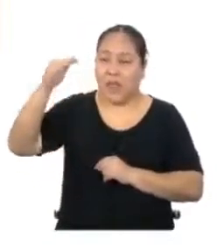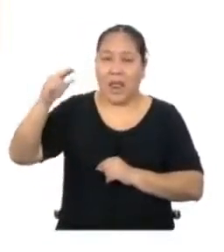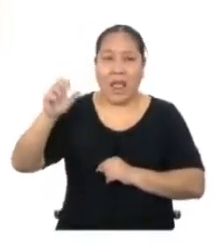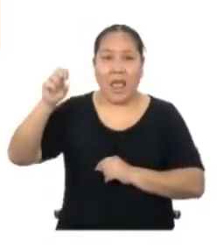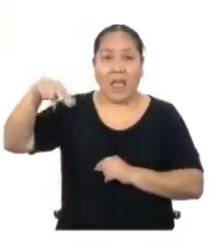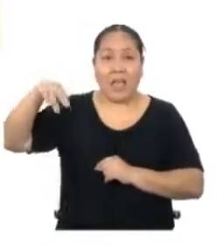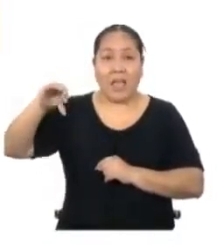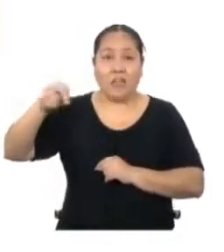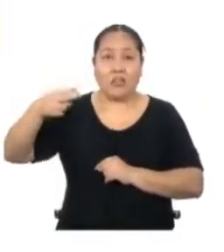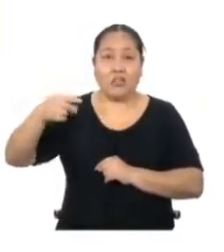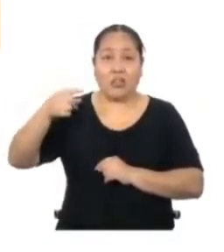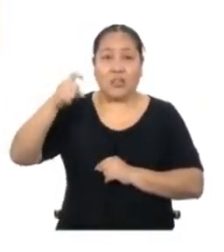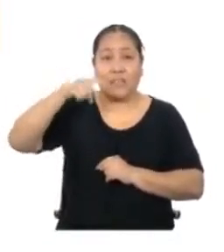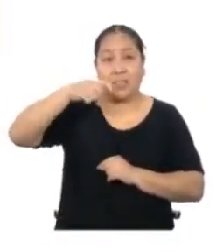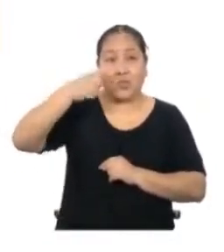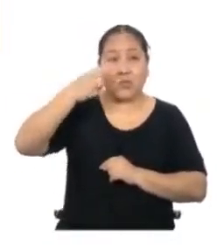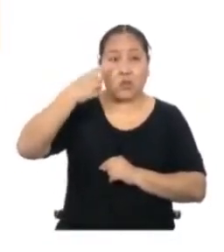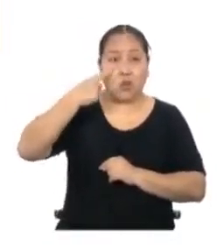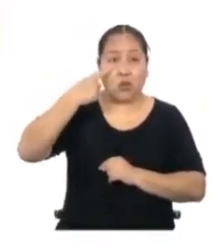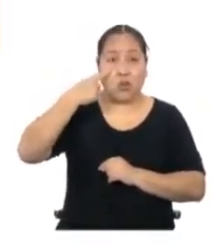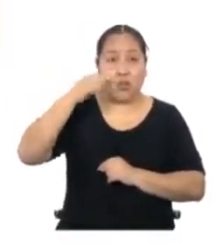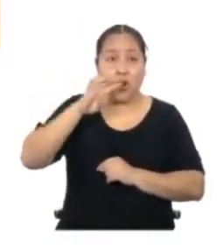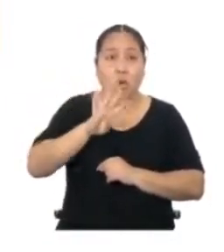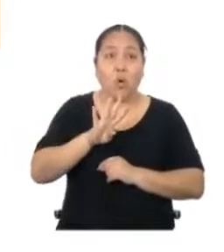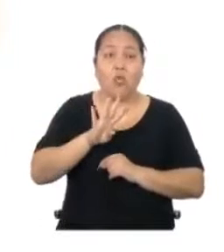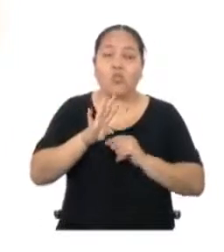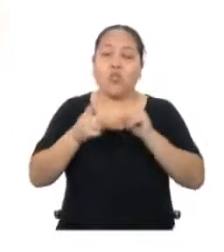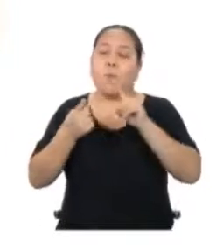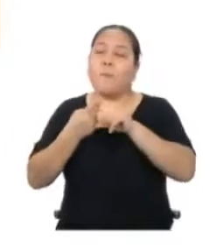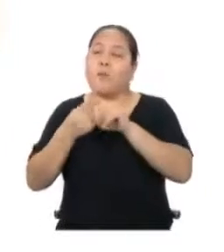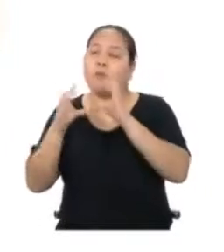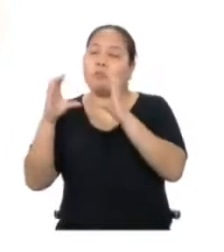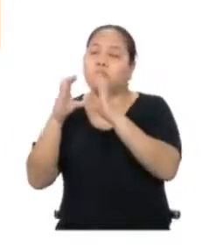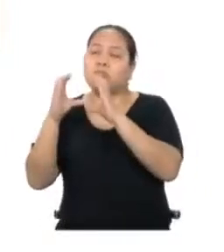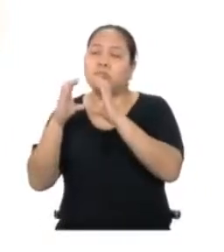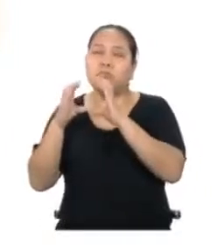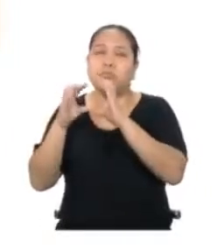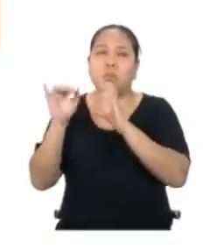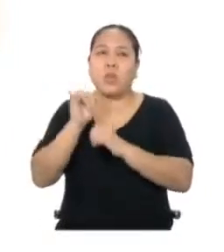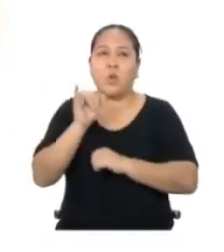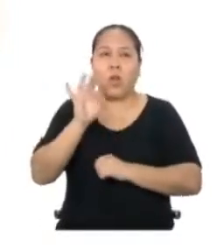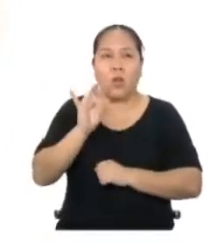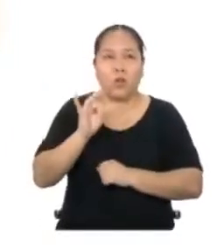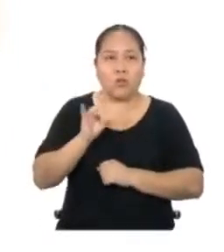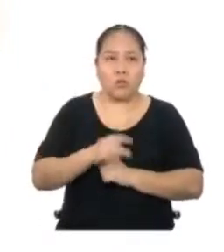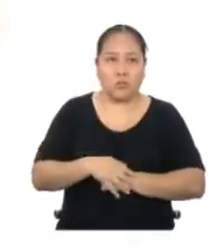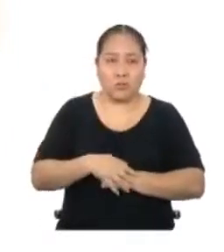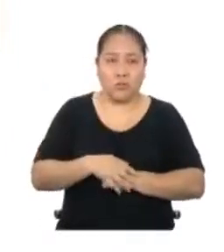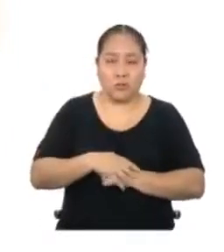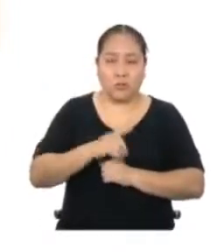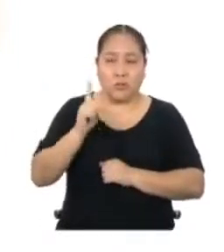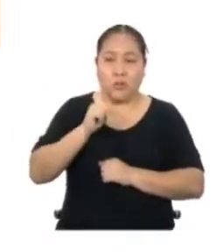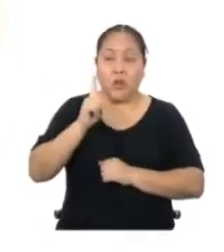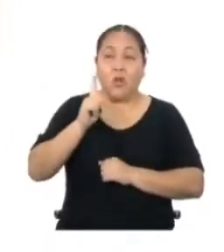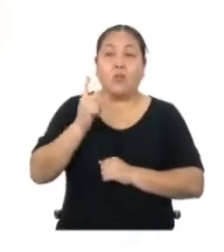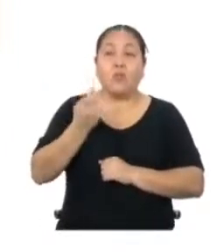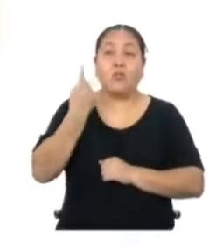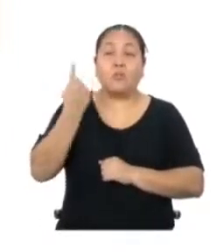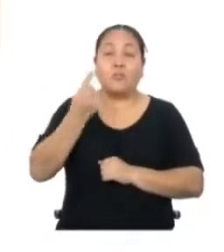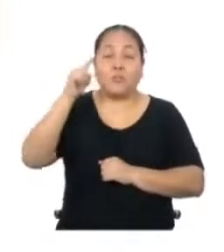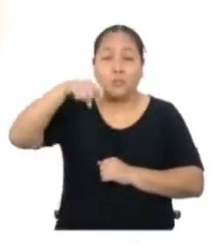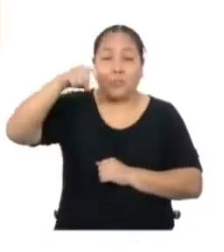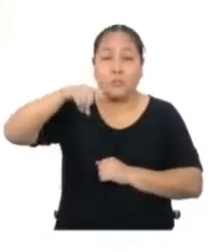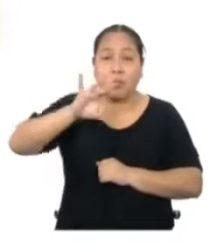conocer 4 por qué número es igual a 8 Para averiguarlo Solo debemos dividir 8